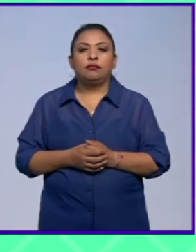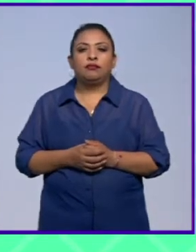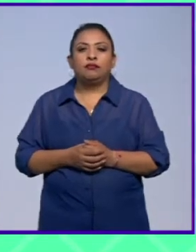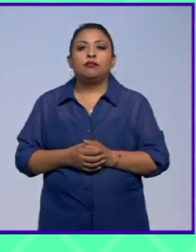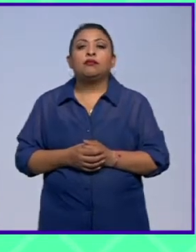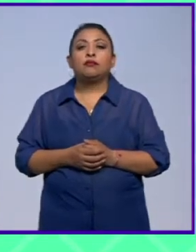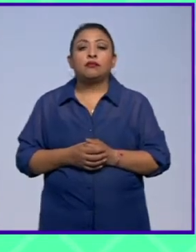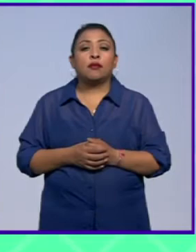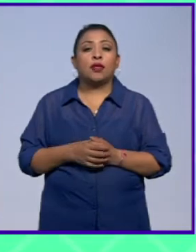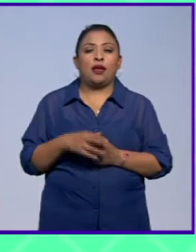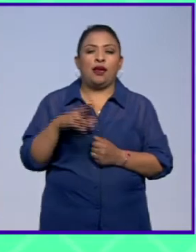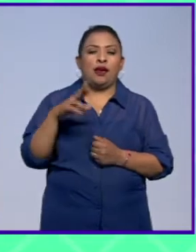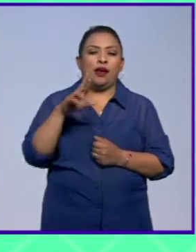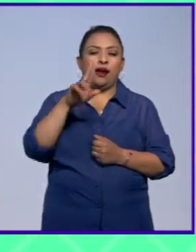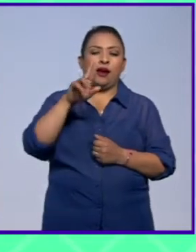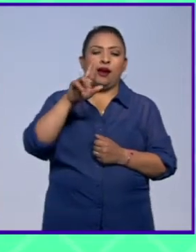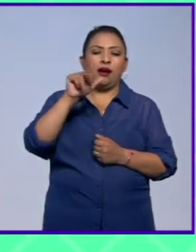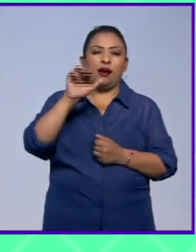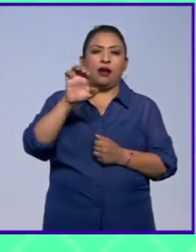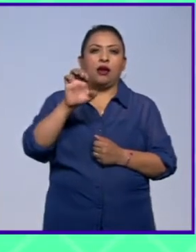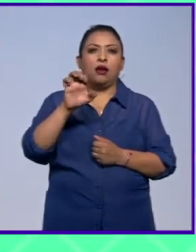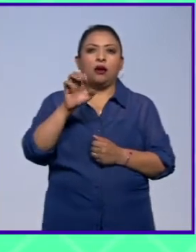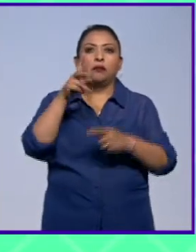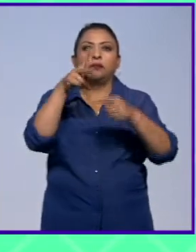la Real Academia Española